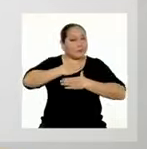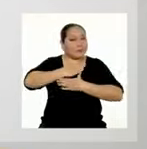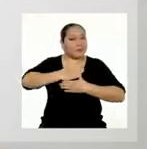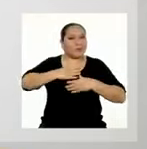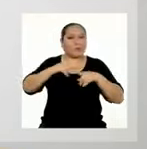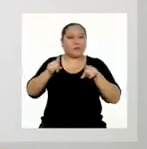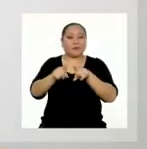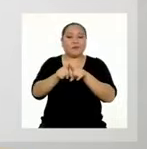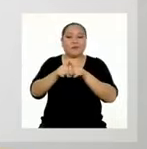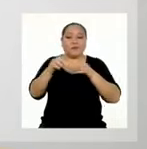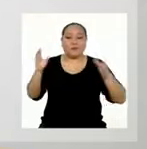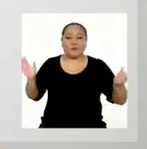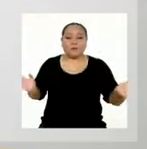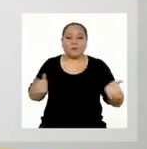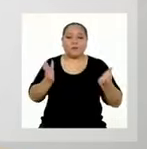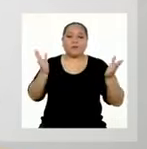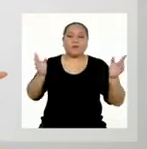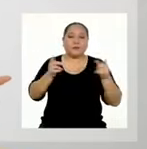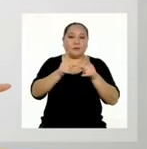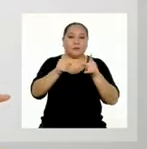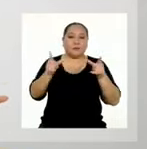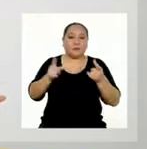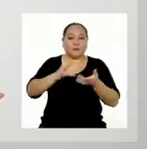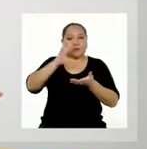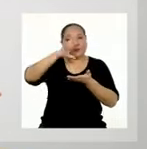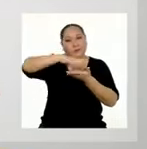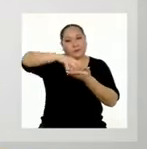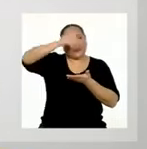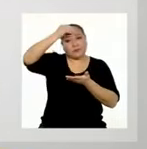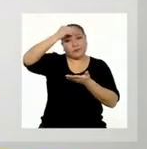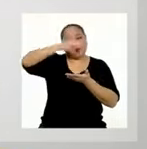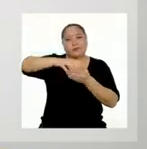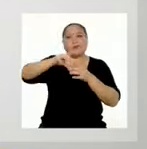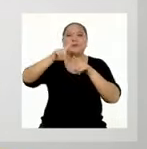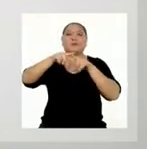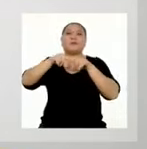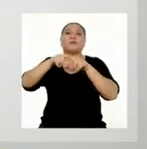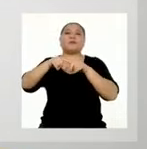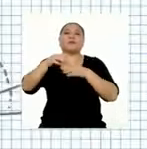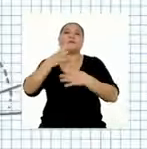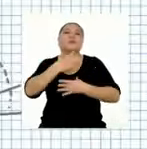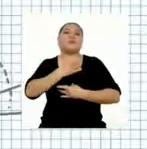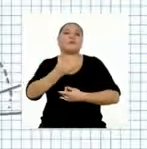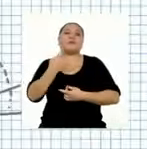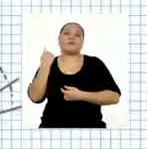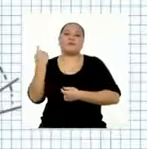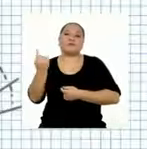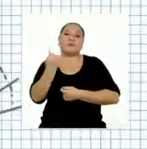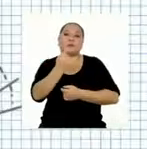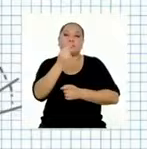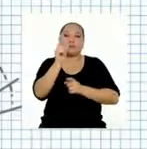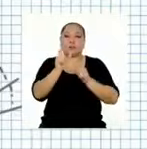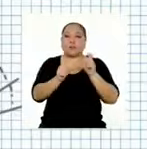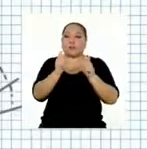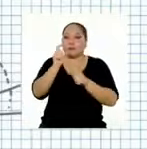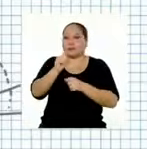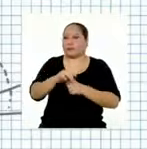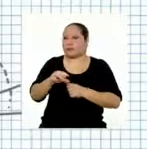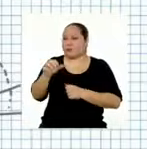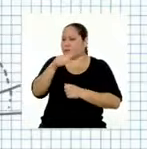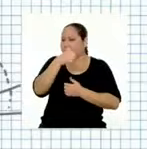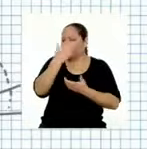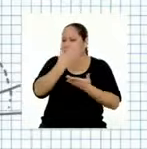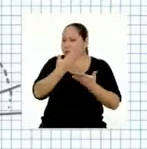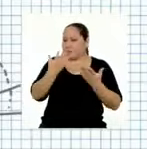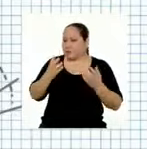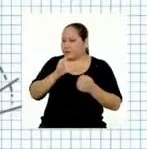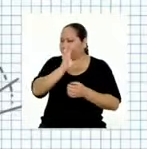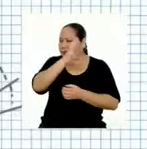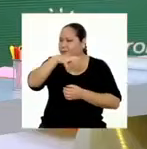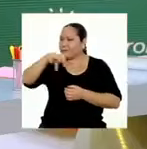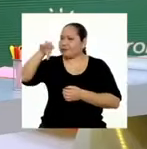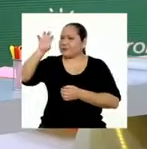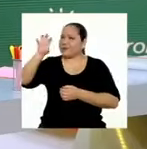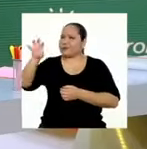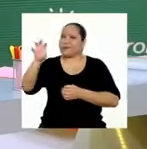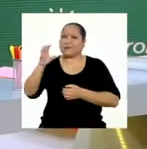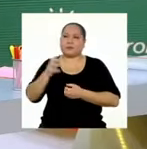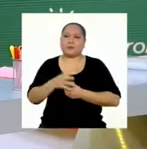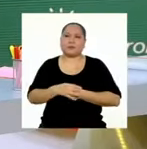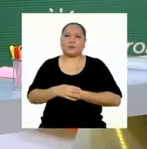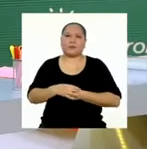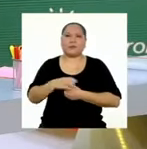actividades de aprendizaje en torno a los intereses de cada miembro de la familia. ¿Qué otro aspecto ha considerado en el otro bloque?